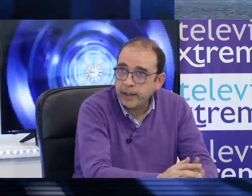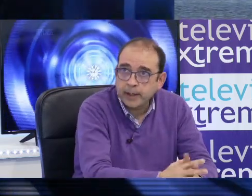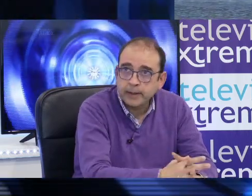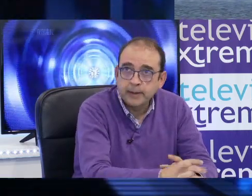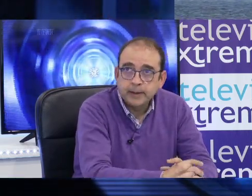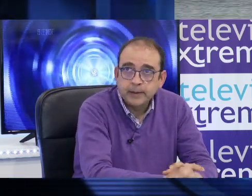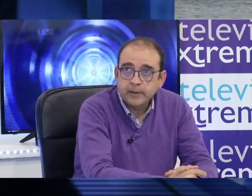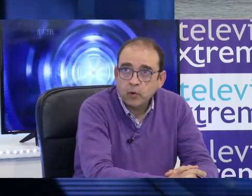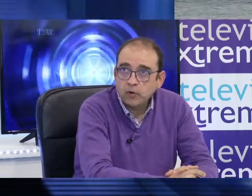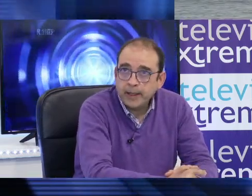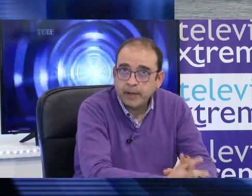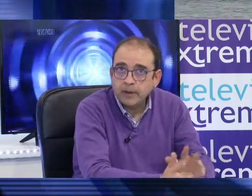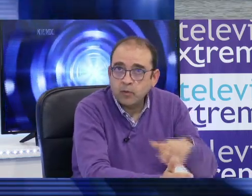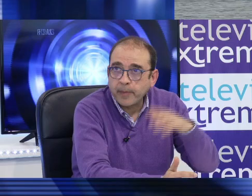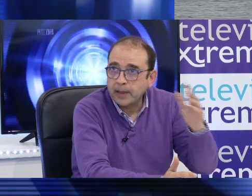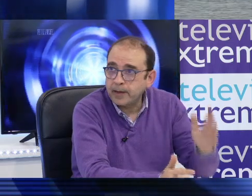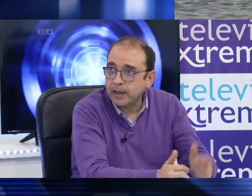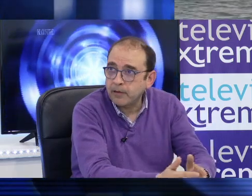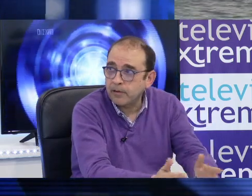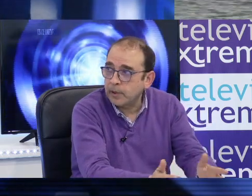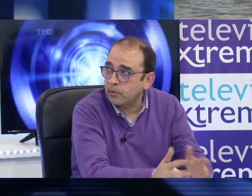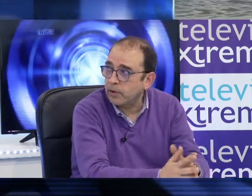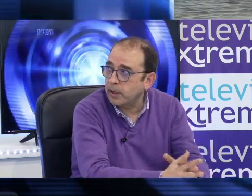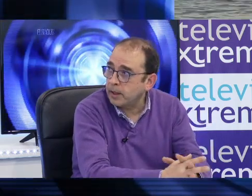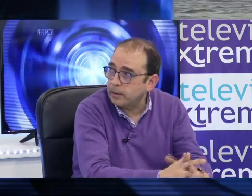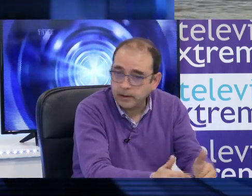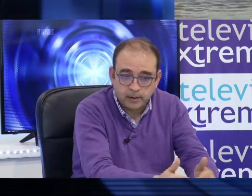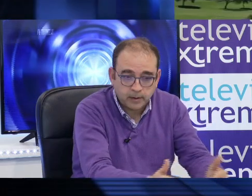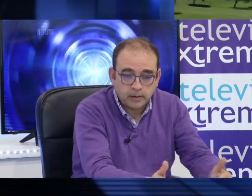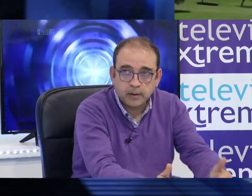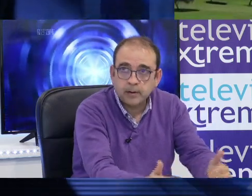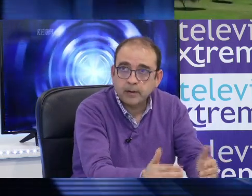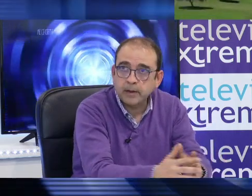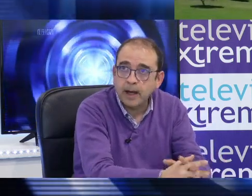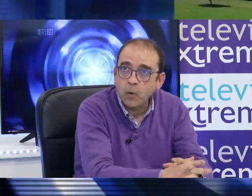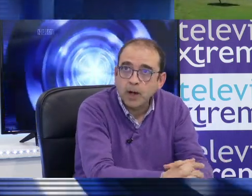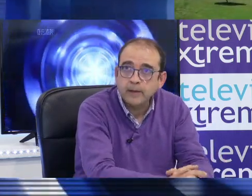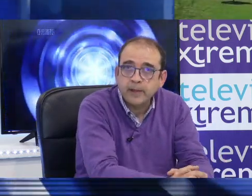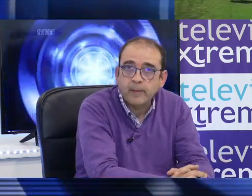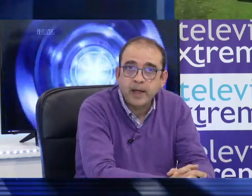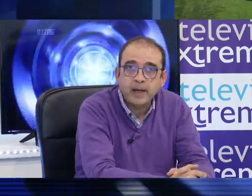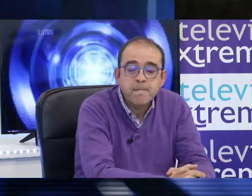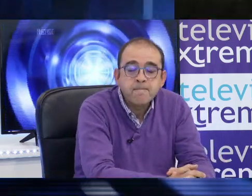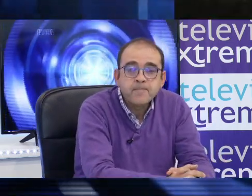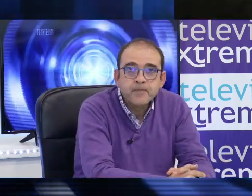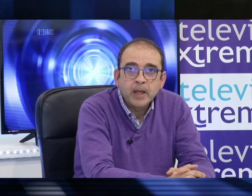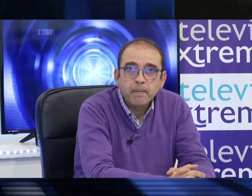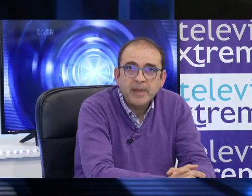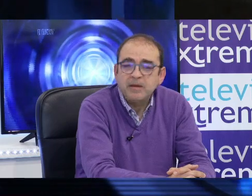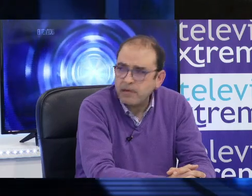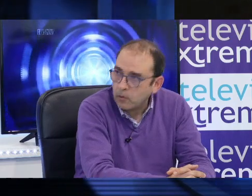megalómana de un hotel de 21 plantas a 15 metros del agua, de la playa.